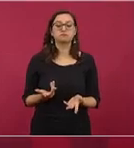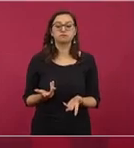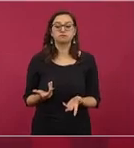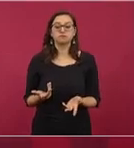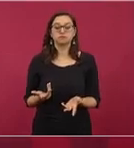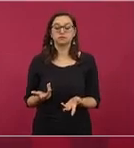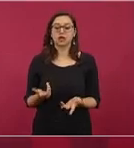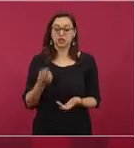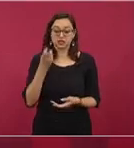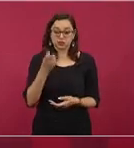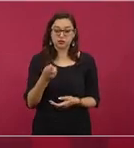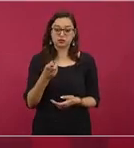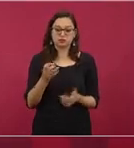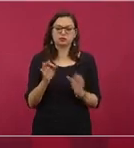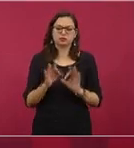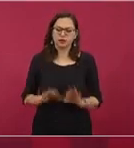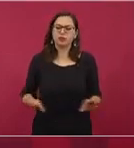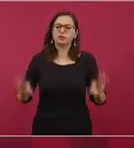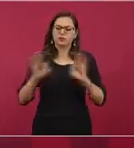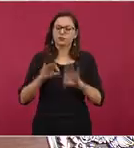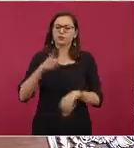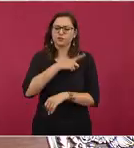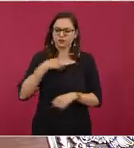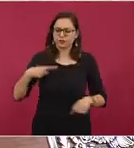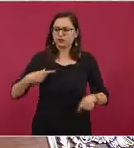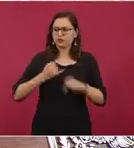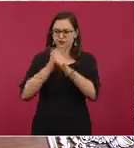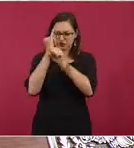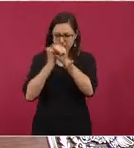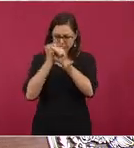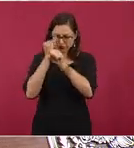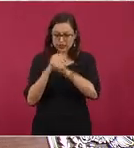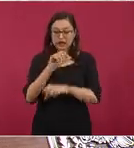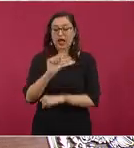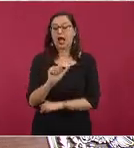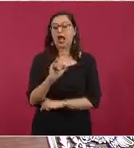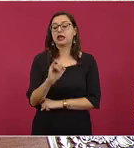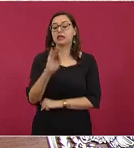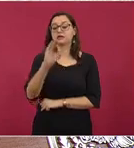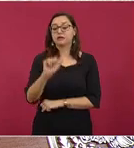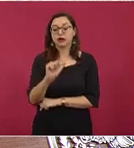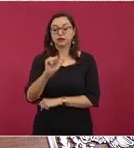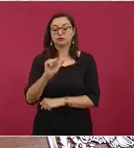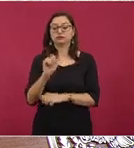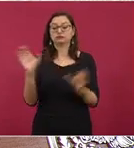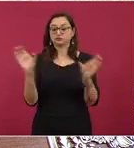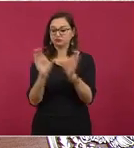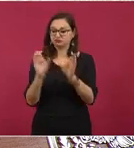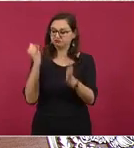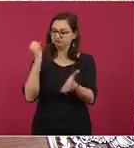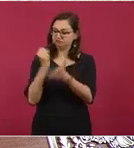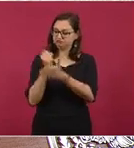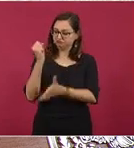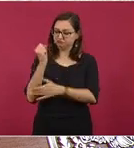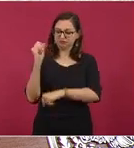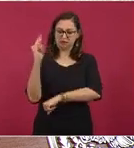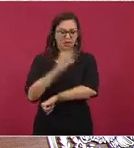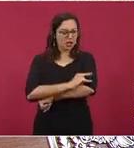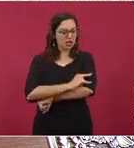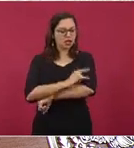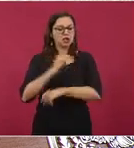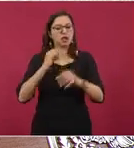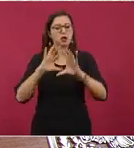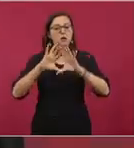que investiguen uno de los mejores aeropuertos del mundo del aeropuerto